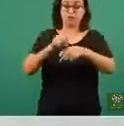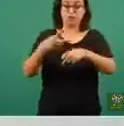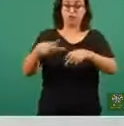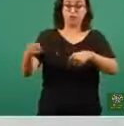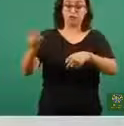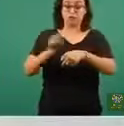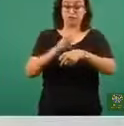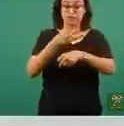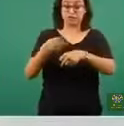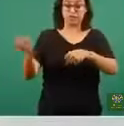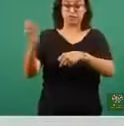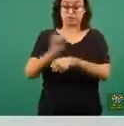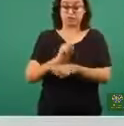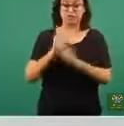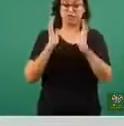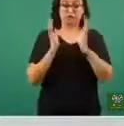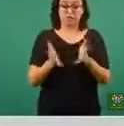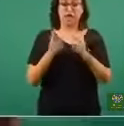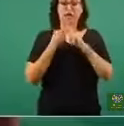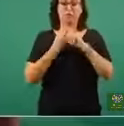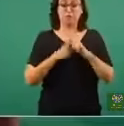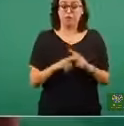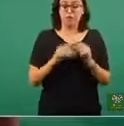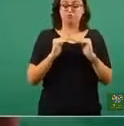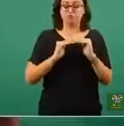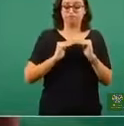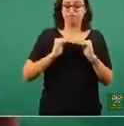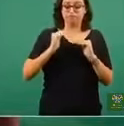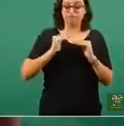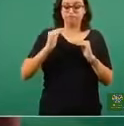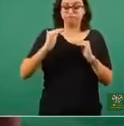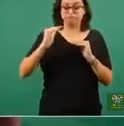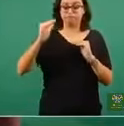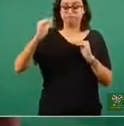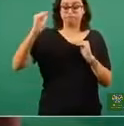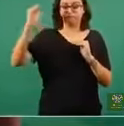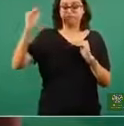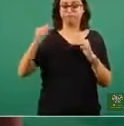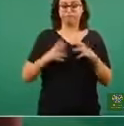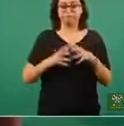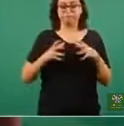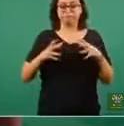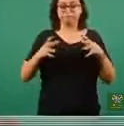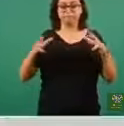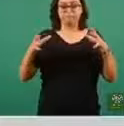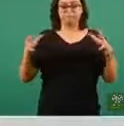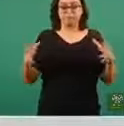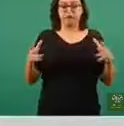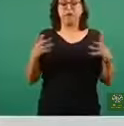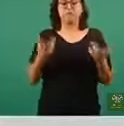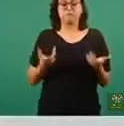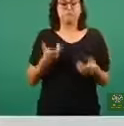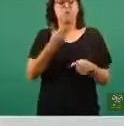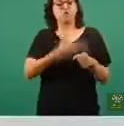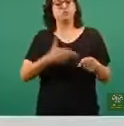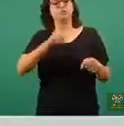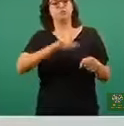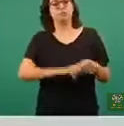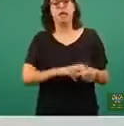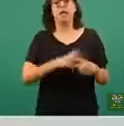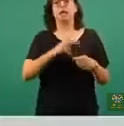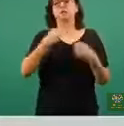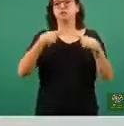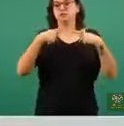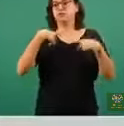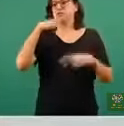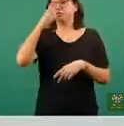de incremento de casos, de incremento de la magnitud epidémica, es cuando se empiezan a mover. En este momento todavía no